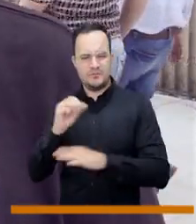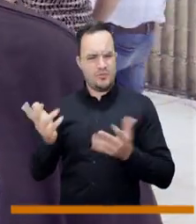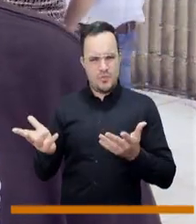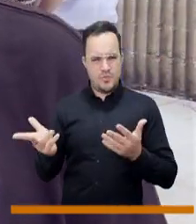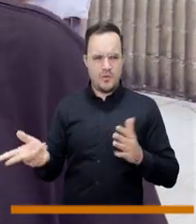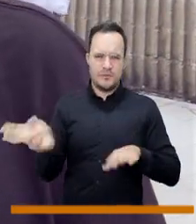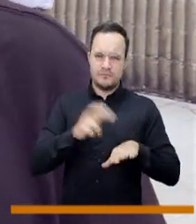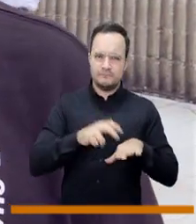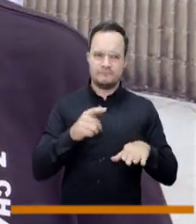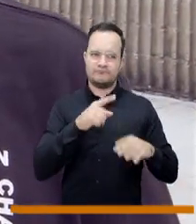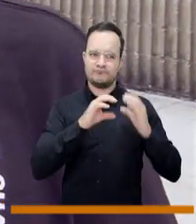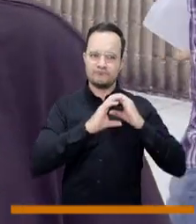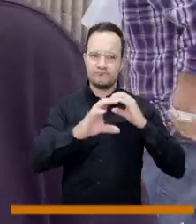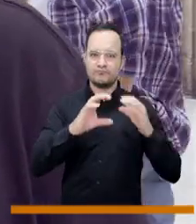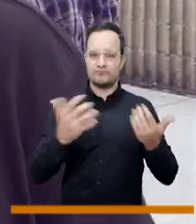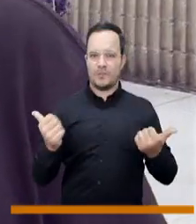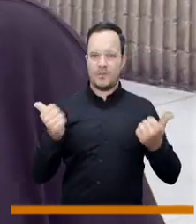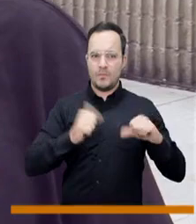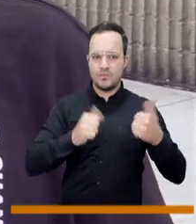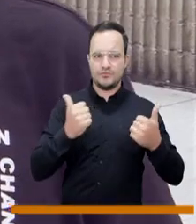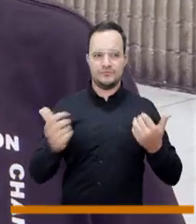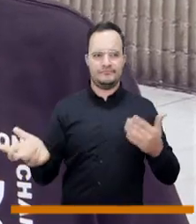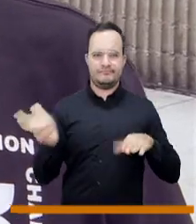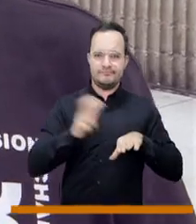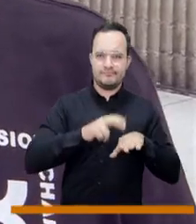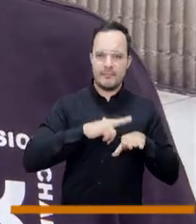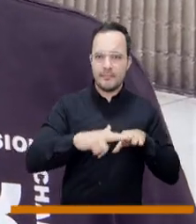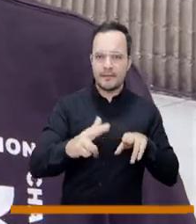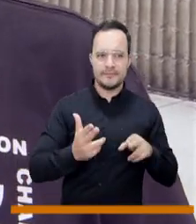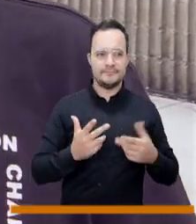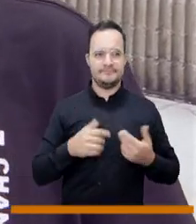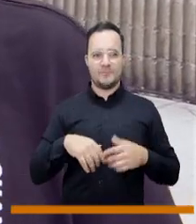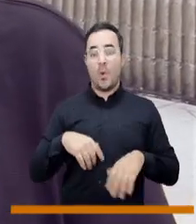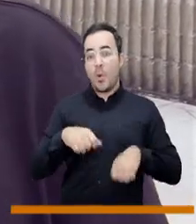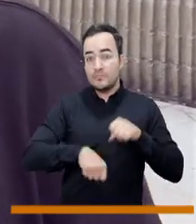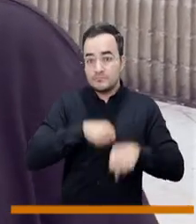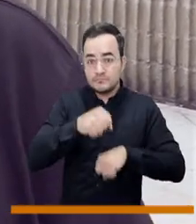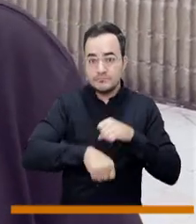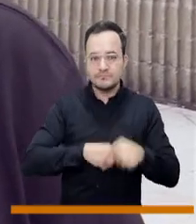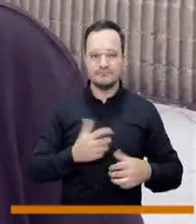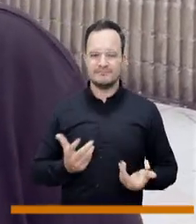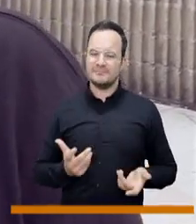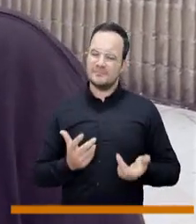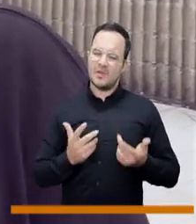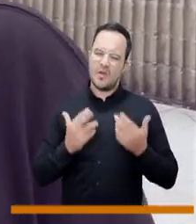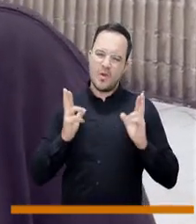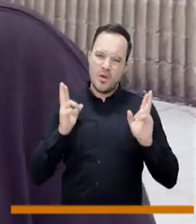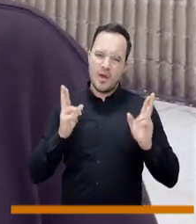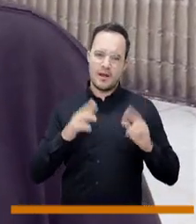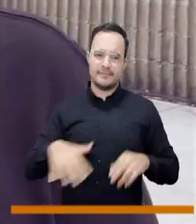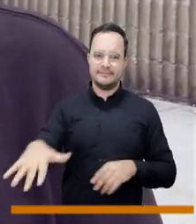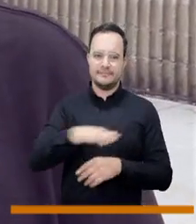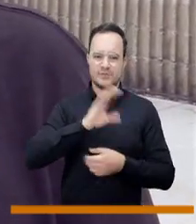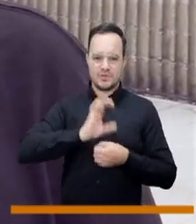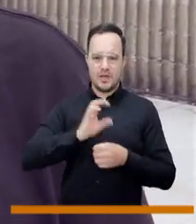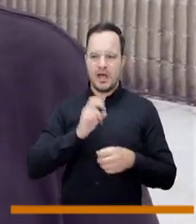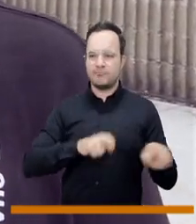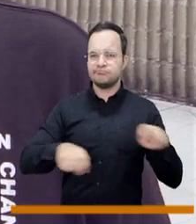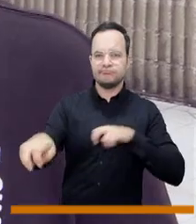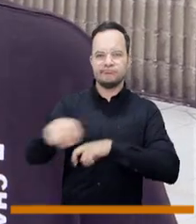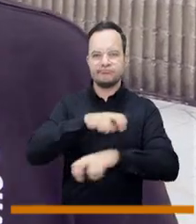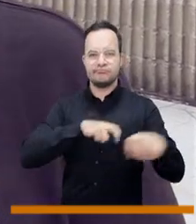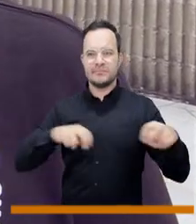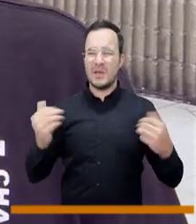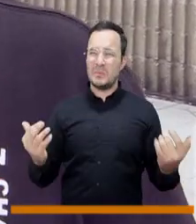un servicio público, una movilidad en cicla, de una manera que